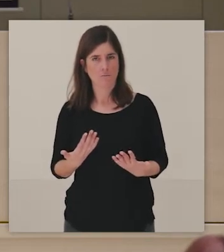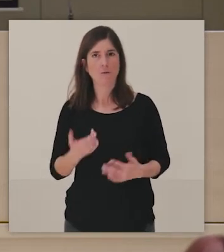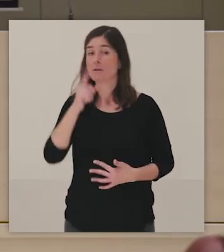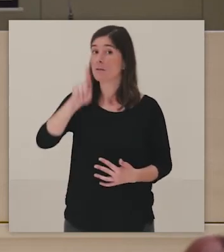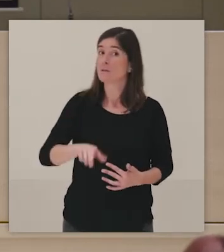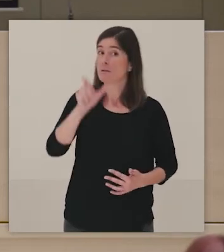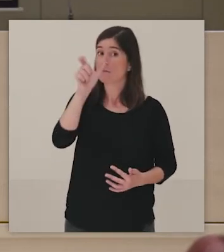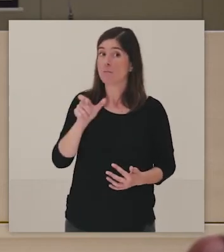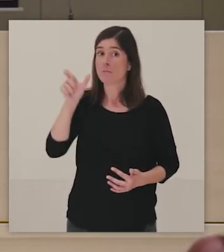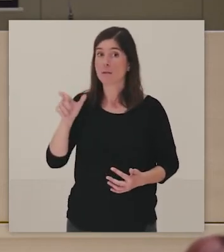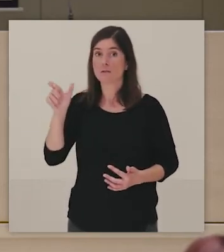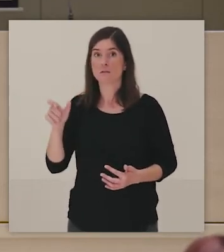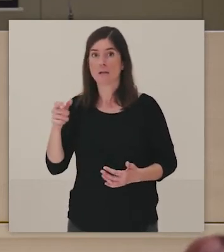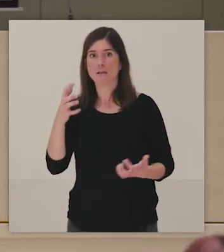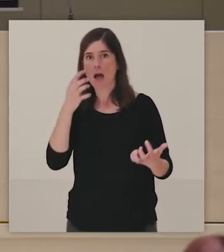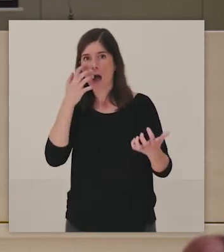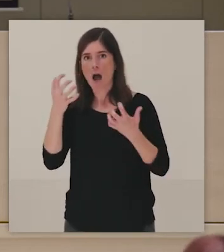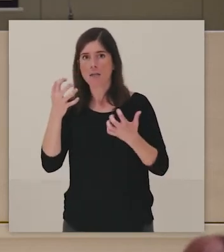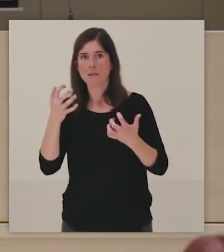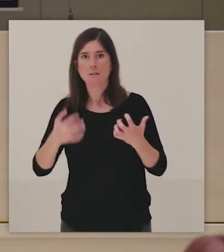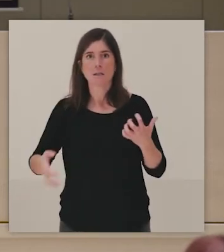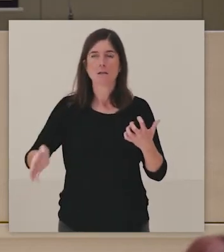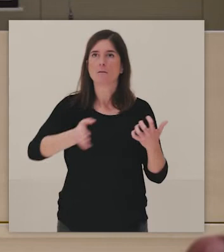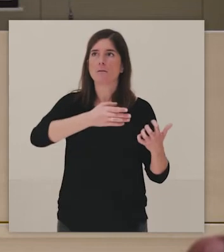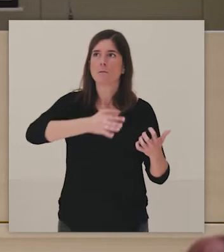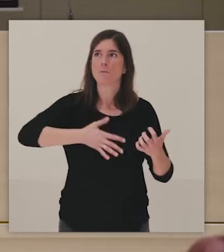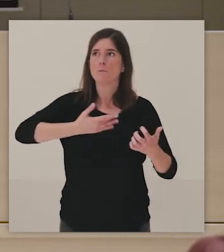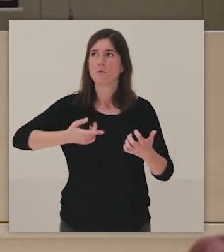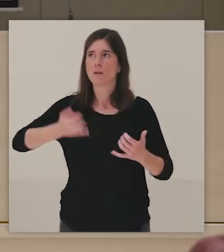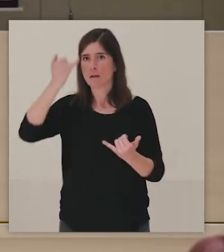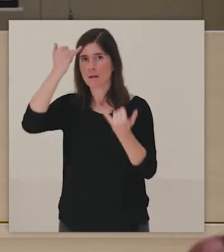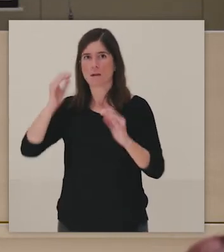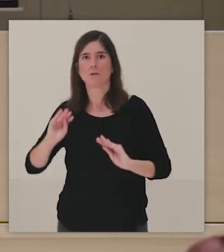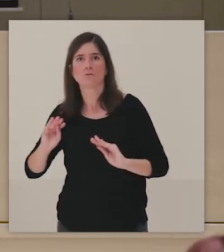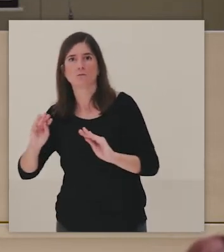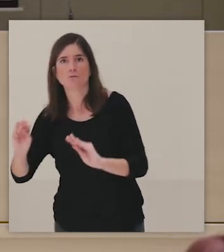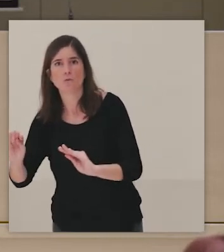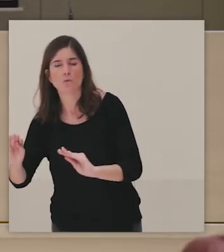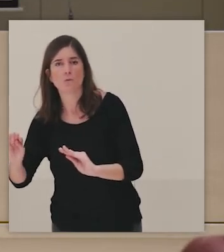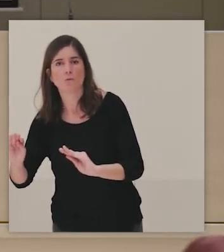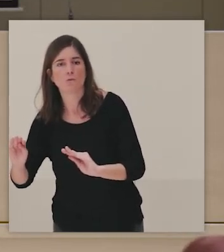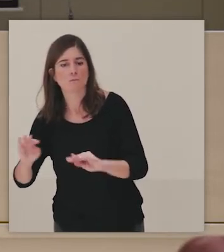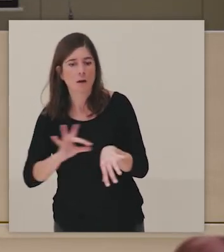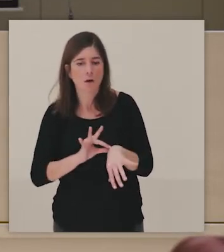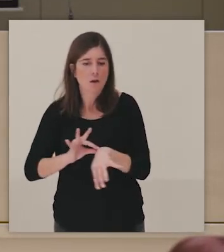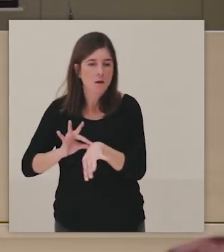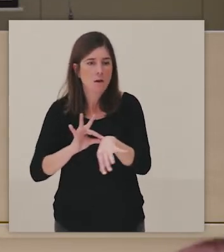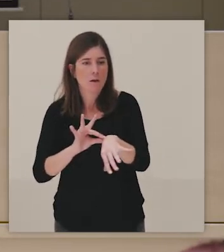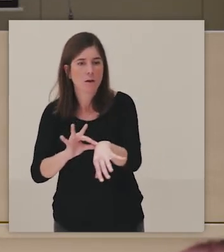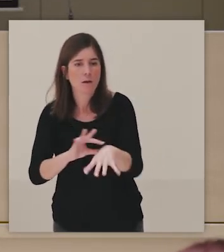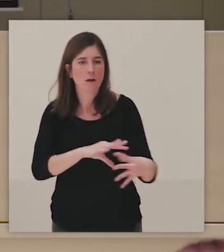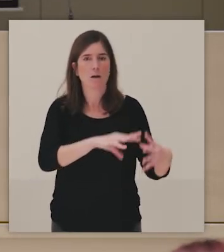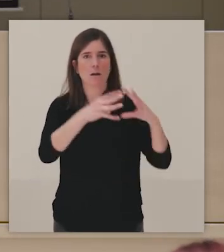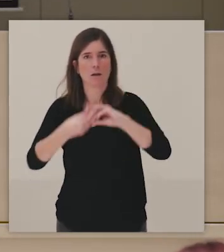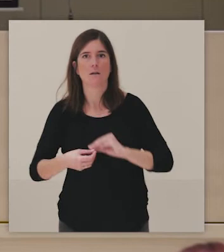o sea, de qué manera también podemos incorporar todas esas ideas a nuestros recorridos. Los artistas han migrado, los artistas